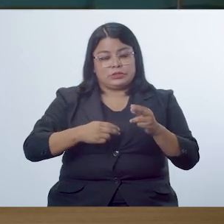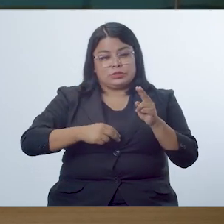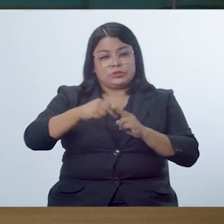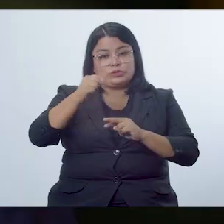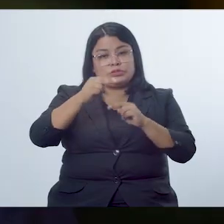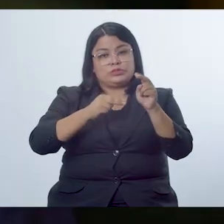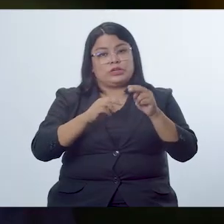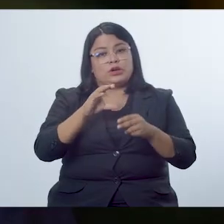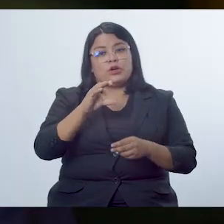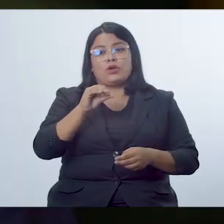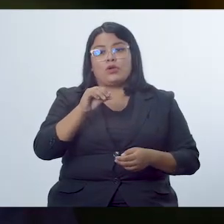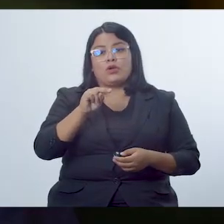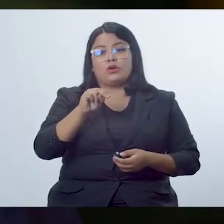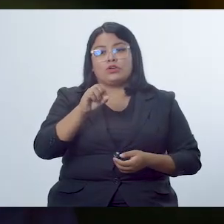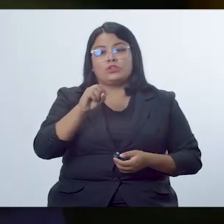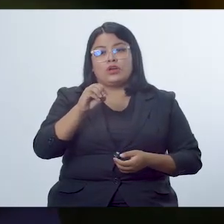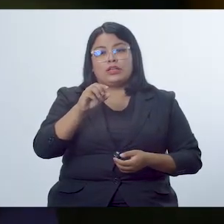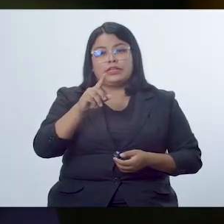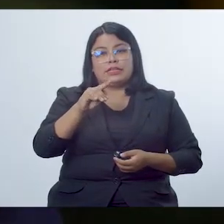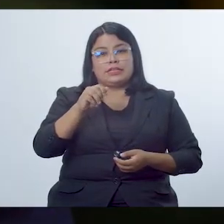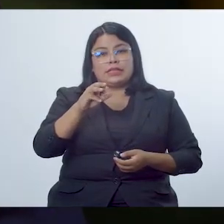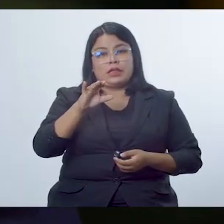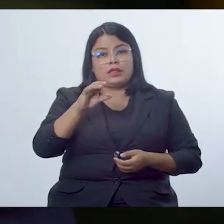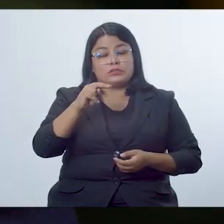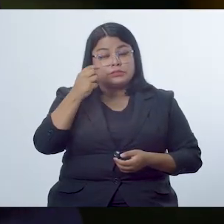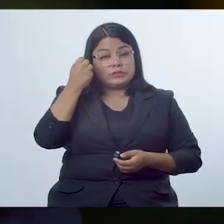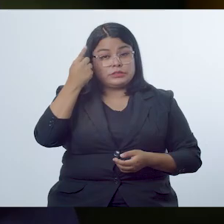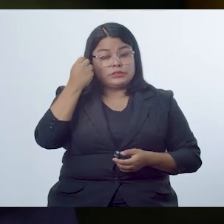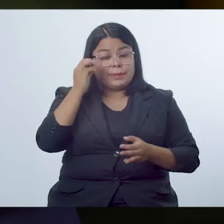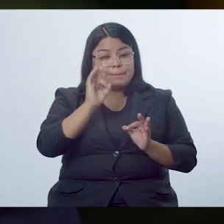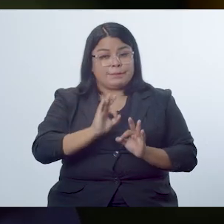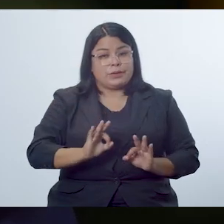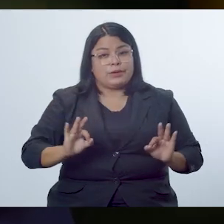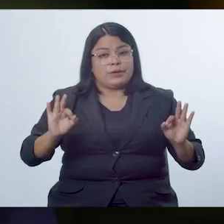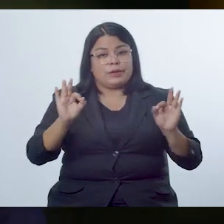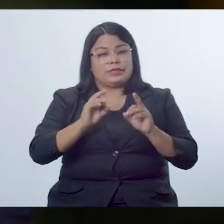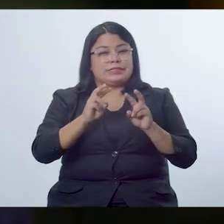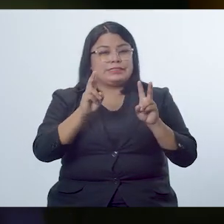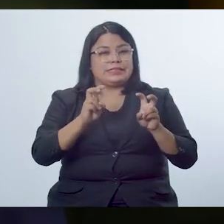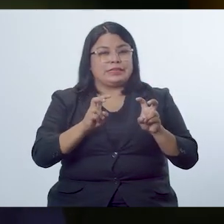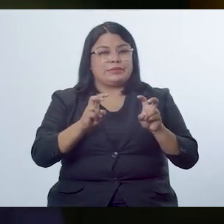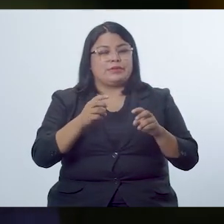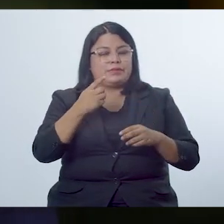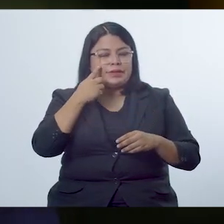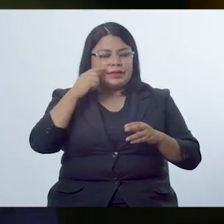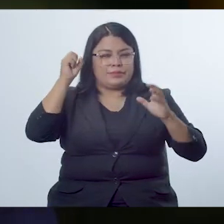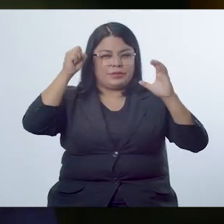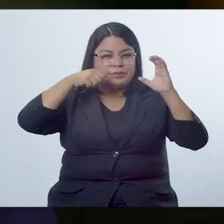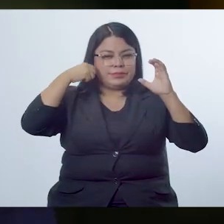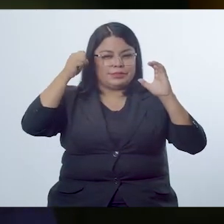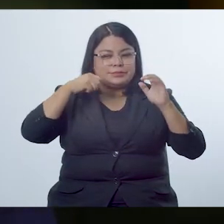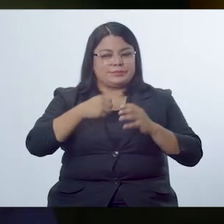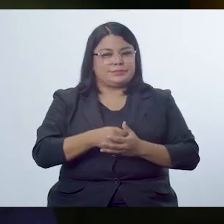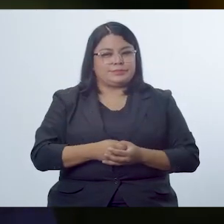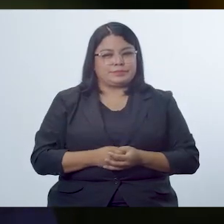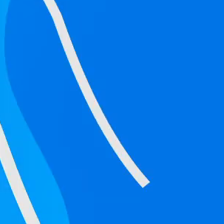construcción y la consolidación. Para comprender mejor este tema de la secuencia, veamos el siguiente video.